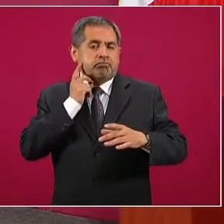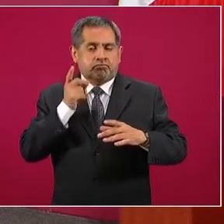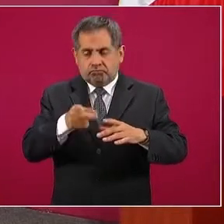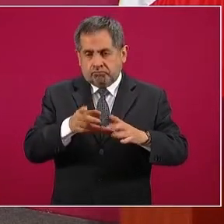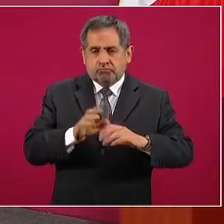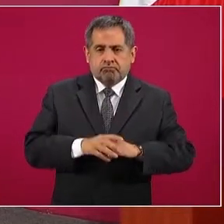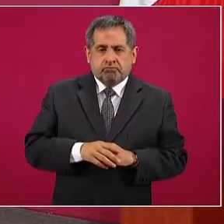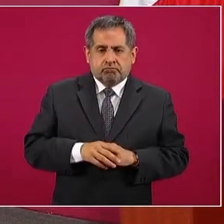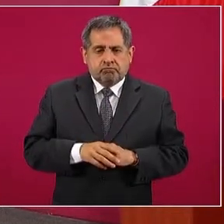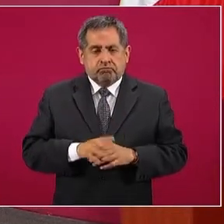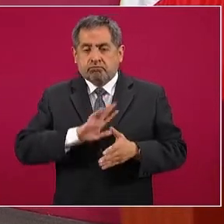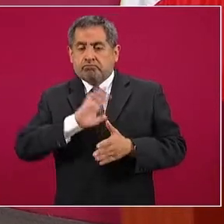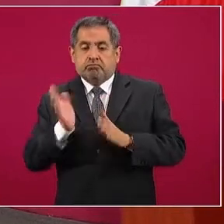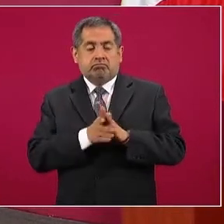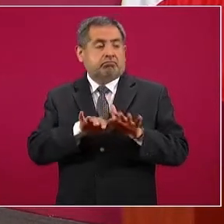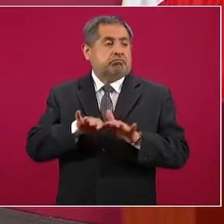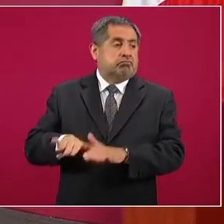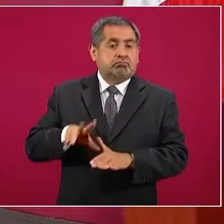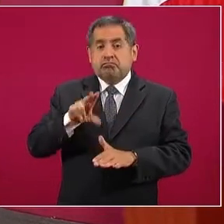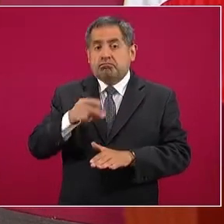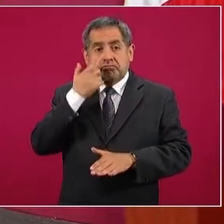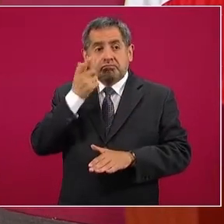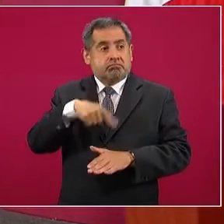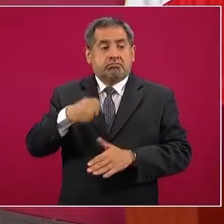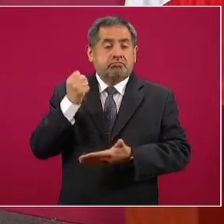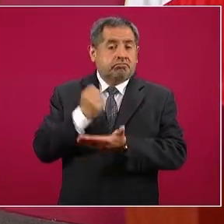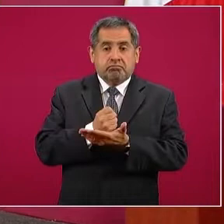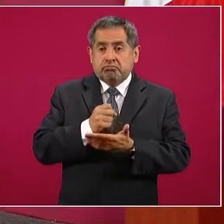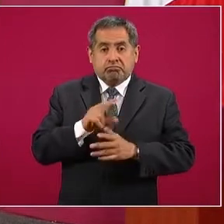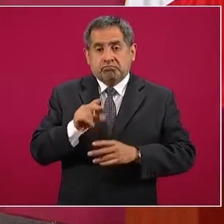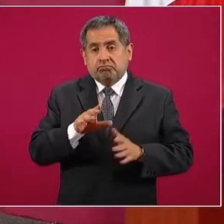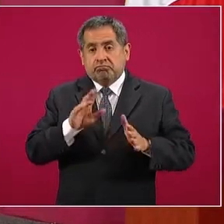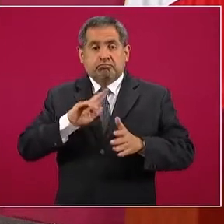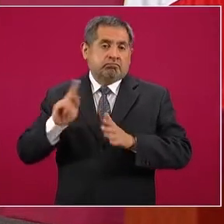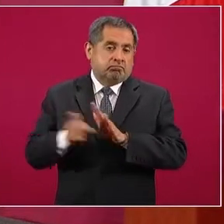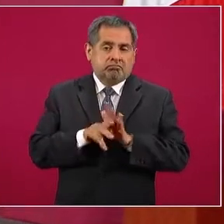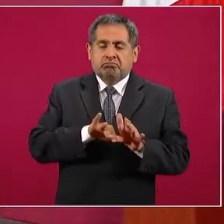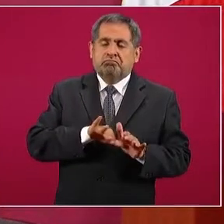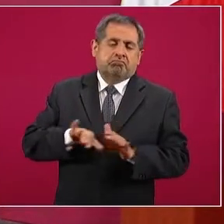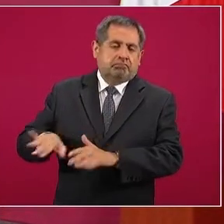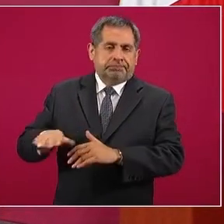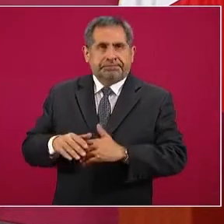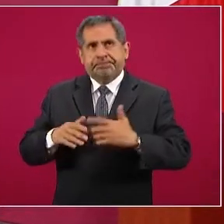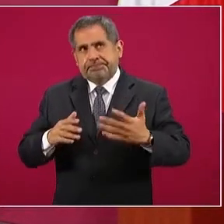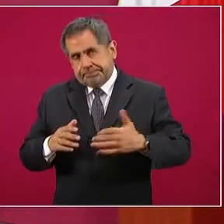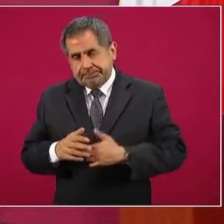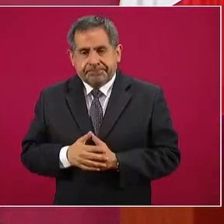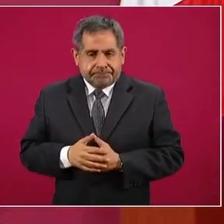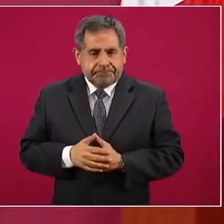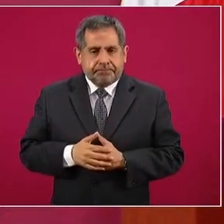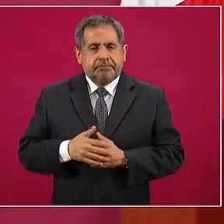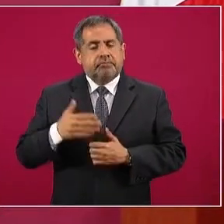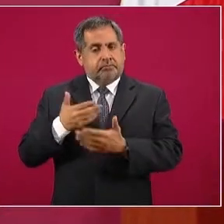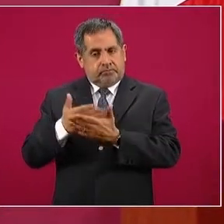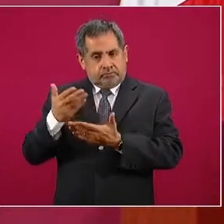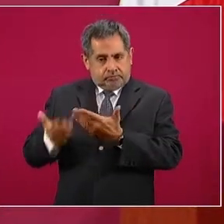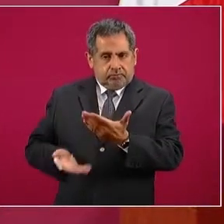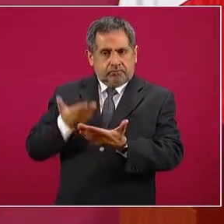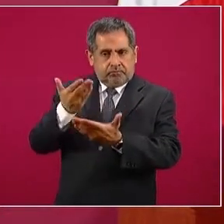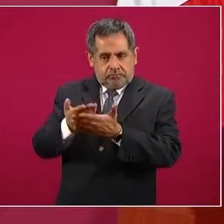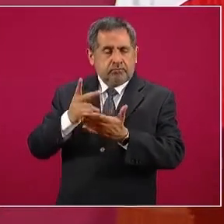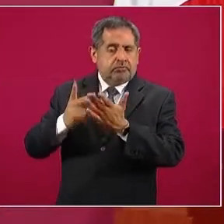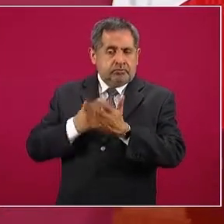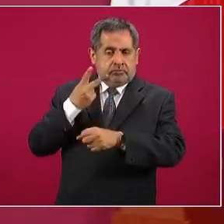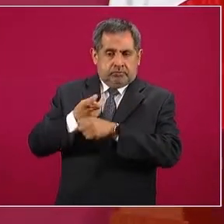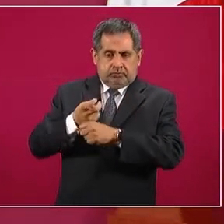se congeló, se rechazó la primera iniciativa que envié. Ahora, envié otra,